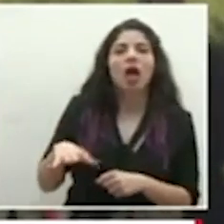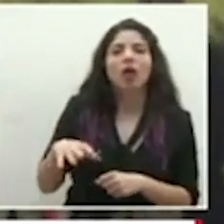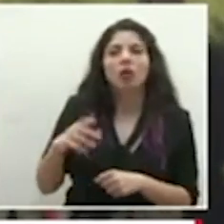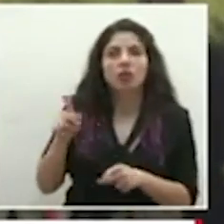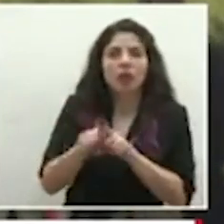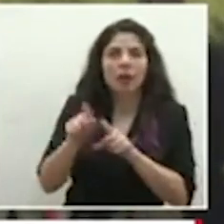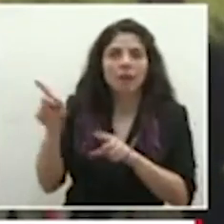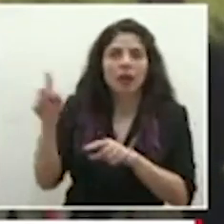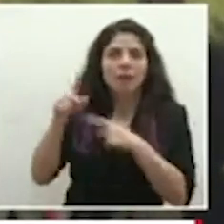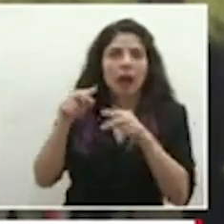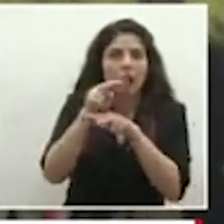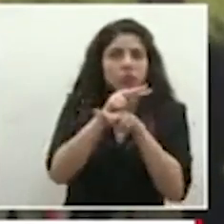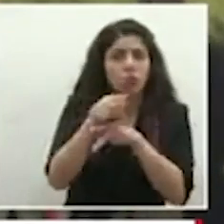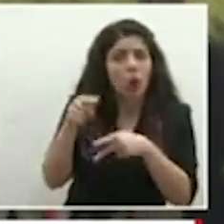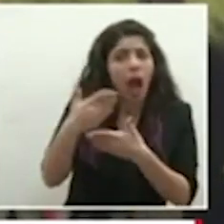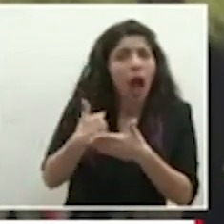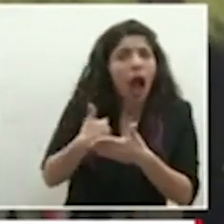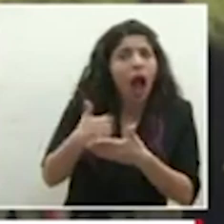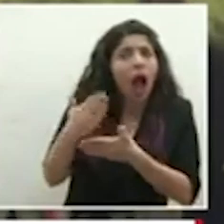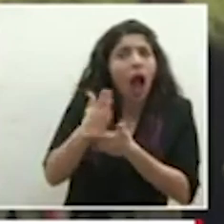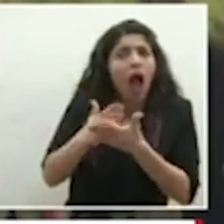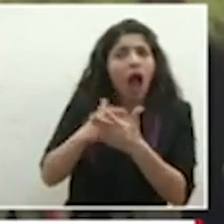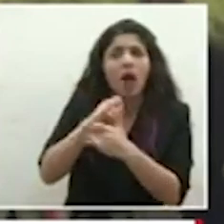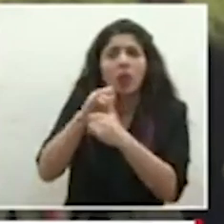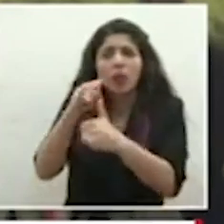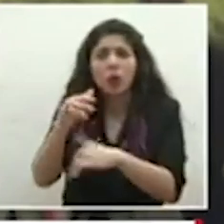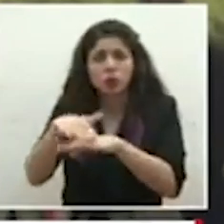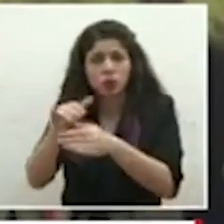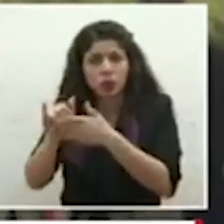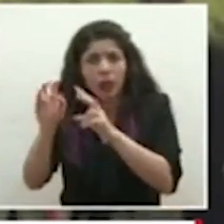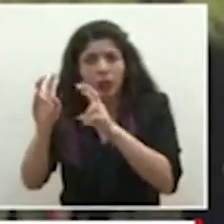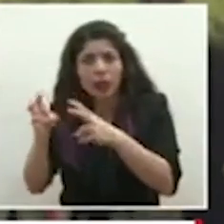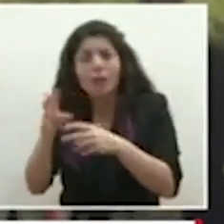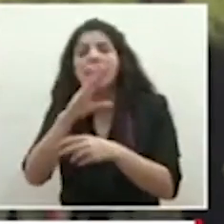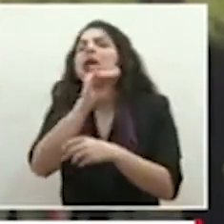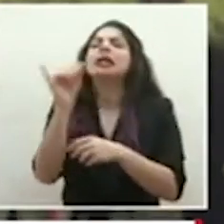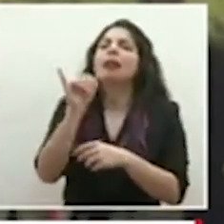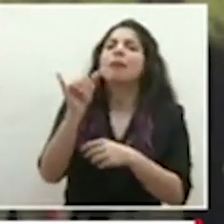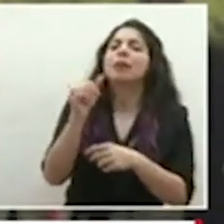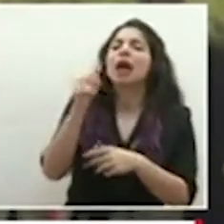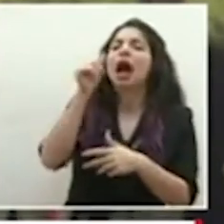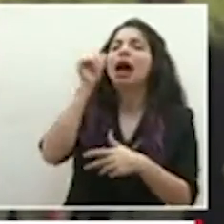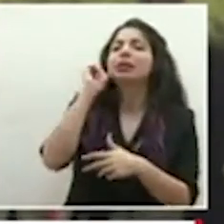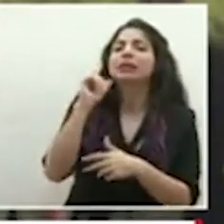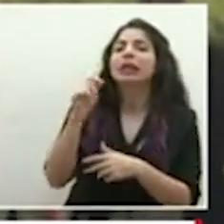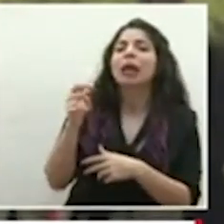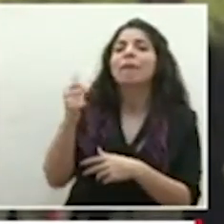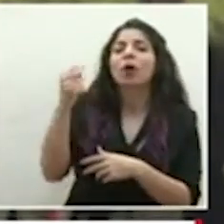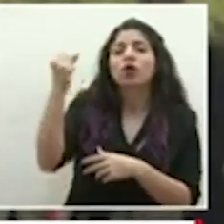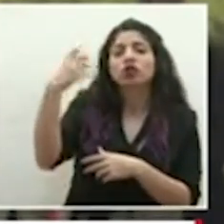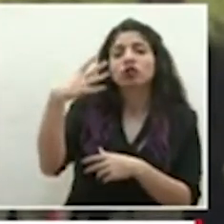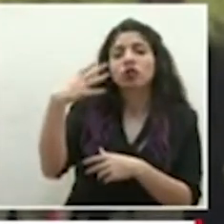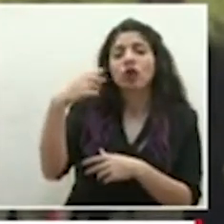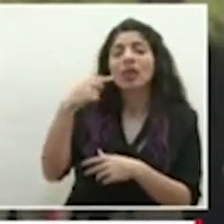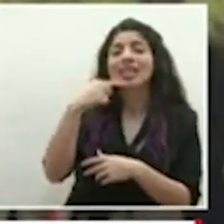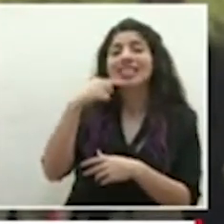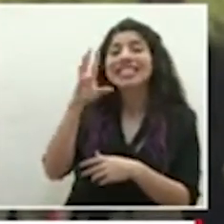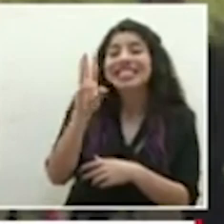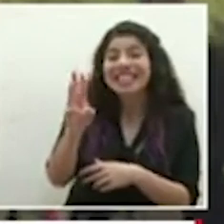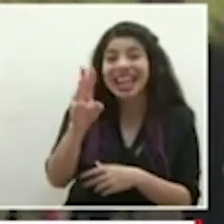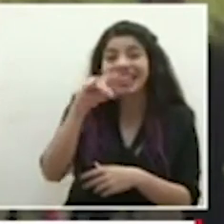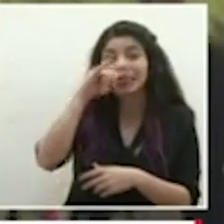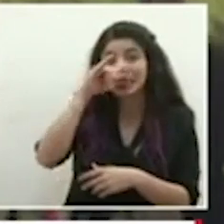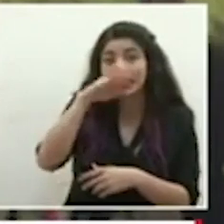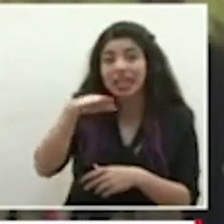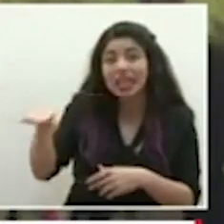cuidadores. Se ha hecho alguna denuncia y dentro de esa misma línea se hablaba de que ayer en Pocosol se encontró una familia donde los seis niños estaban